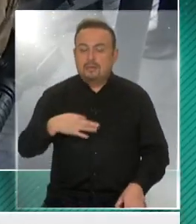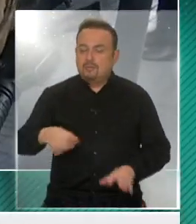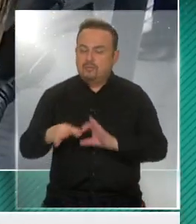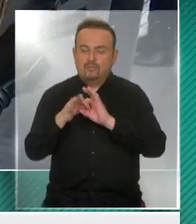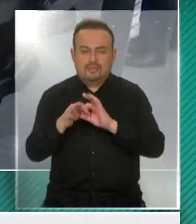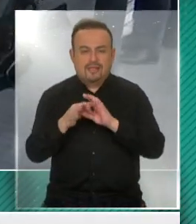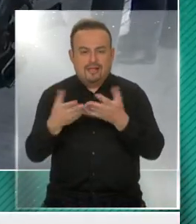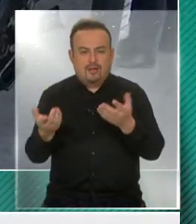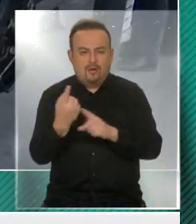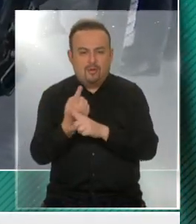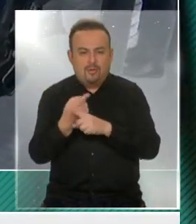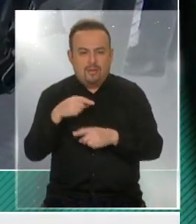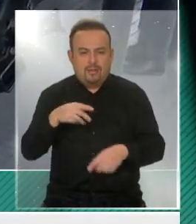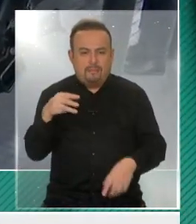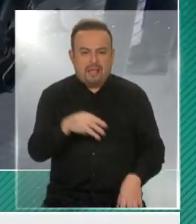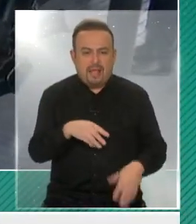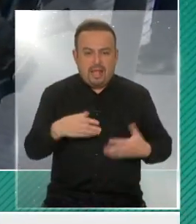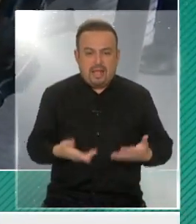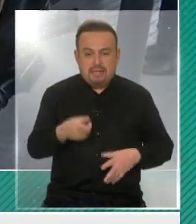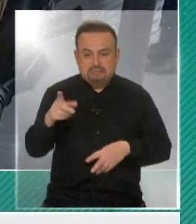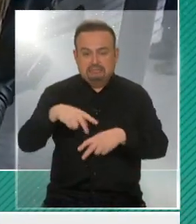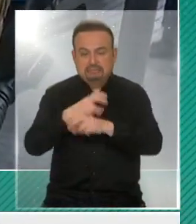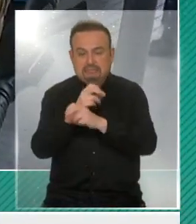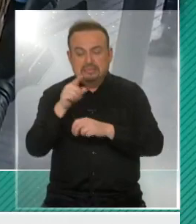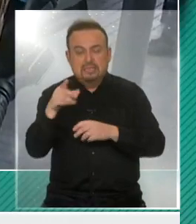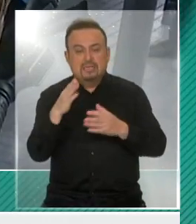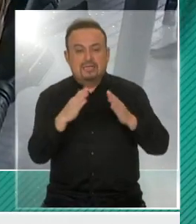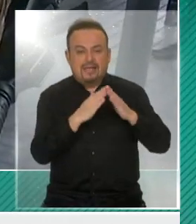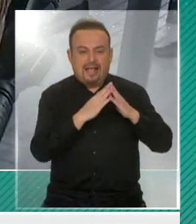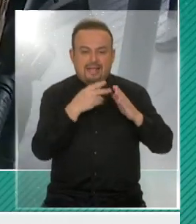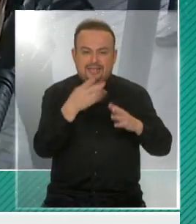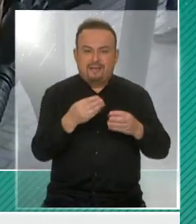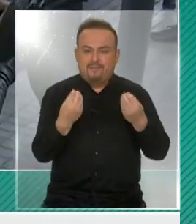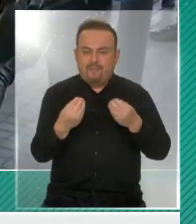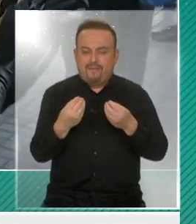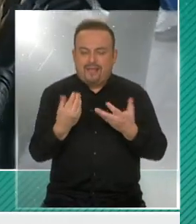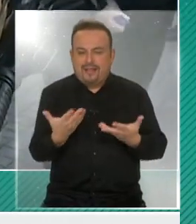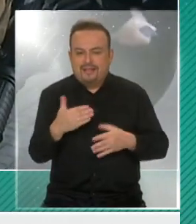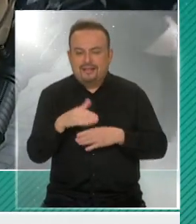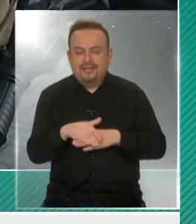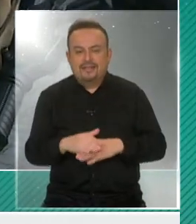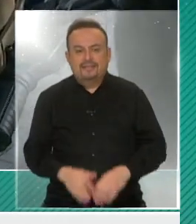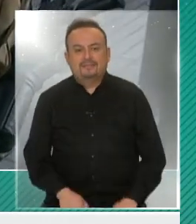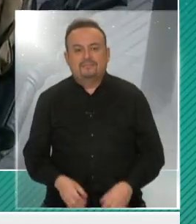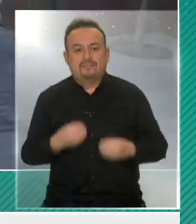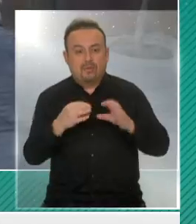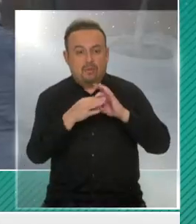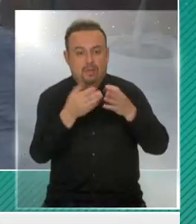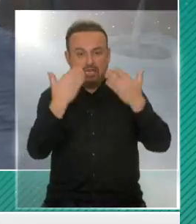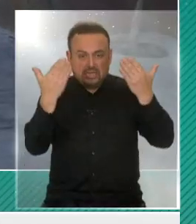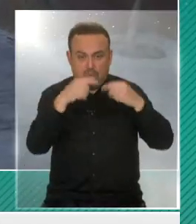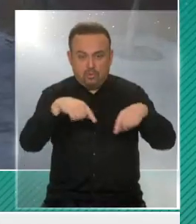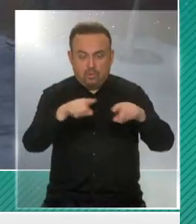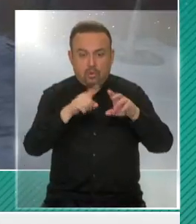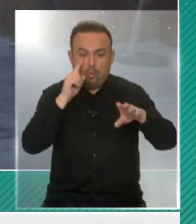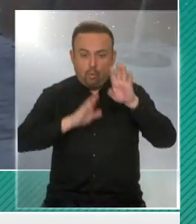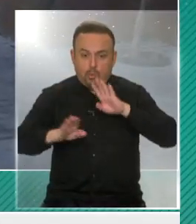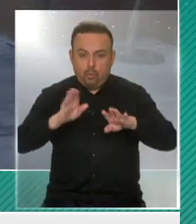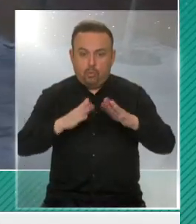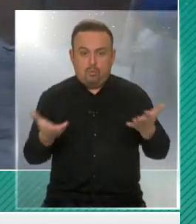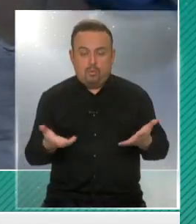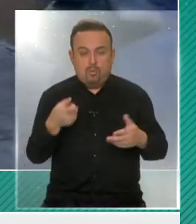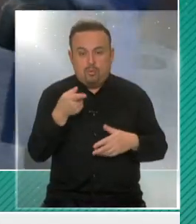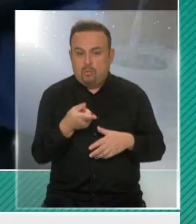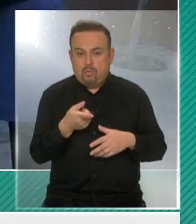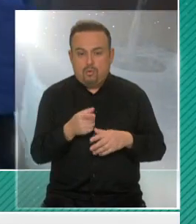muchísimas gracias por conversar con nosotros desde esta cuarentena preventiva en su casa. Que estén muy bien. Muchas gracias, un saludo y a cuidarse que